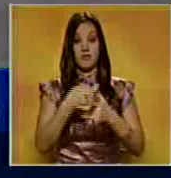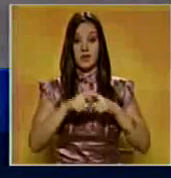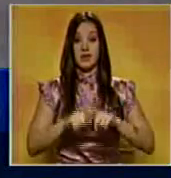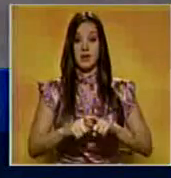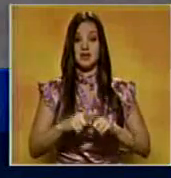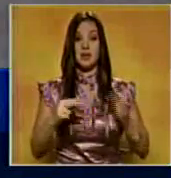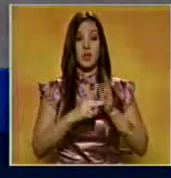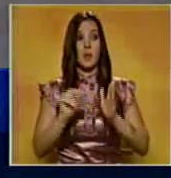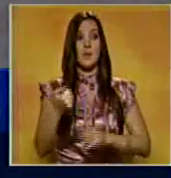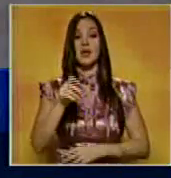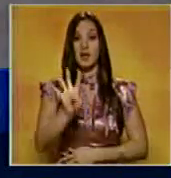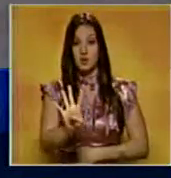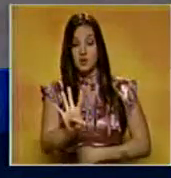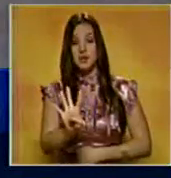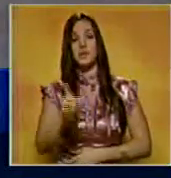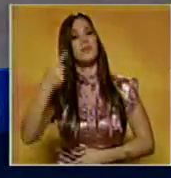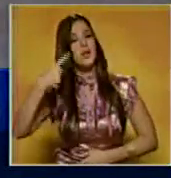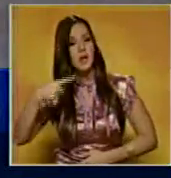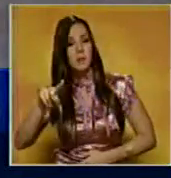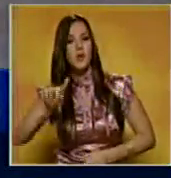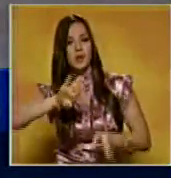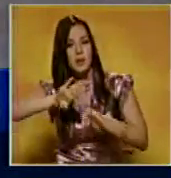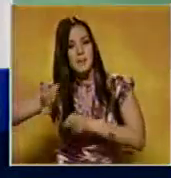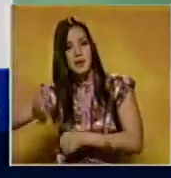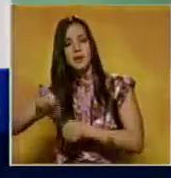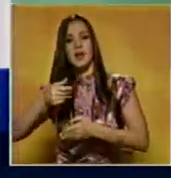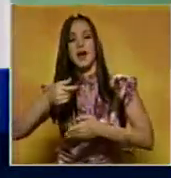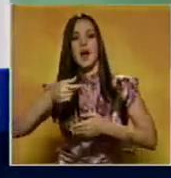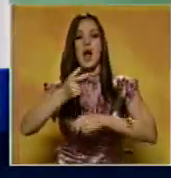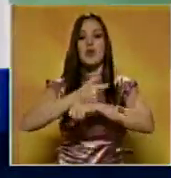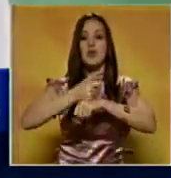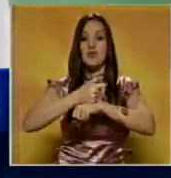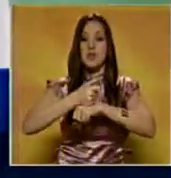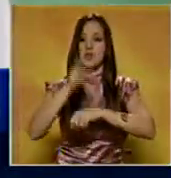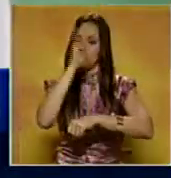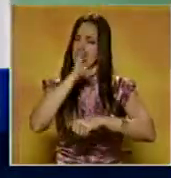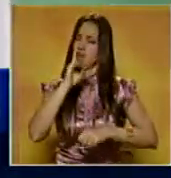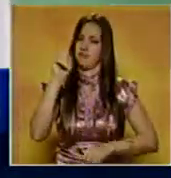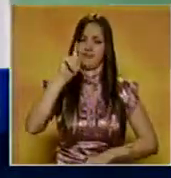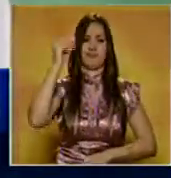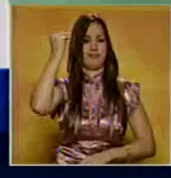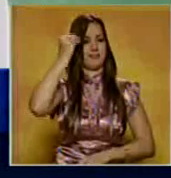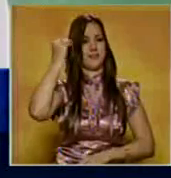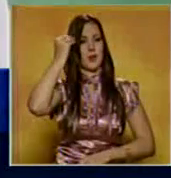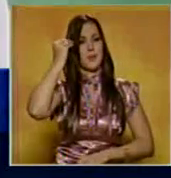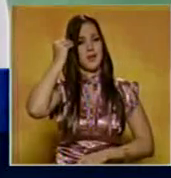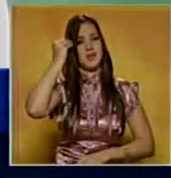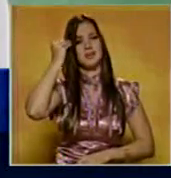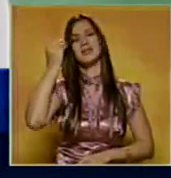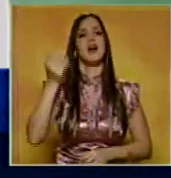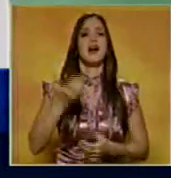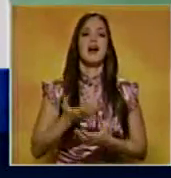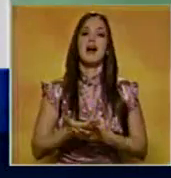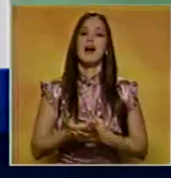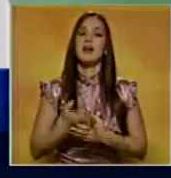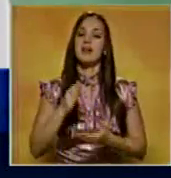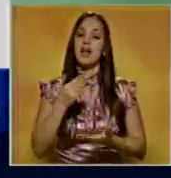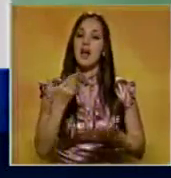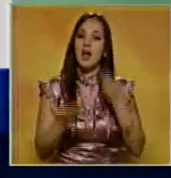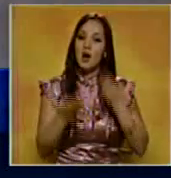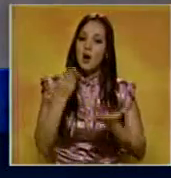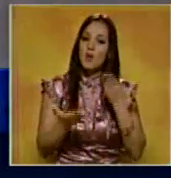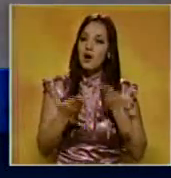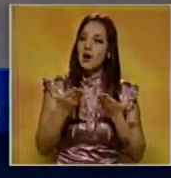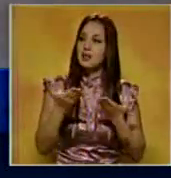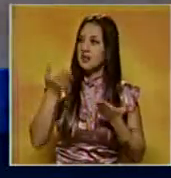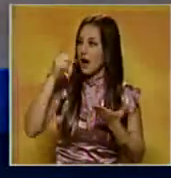gestión en 2014. Por otra parte, el gobierno brasileño no cree probable que una eventual reprobación de los balances públicos